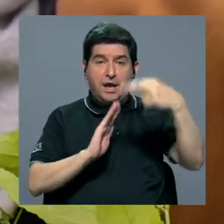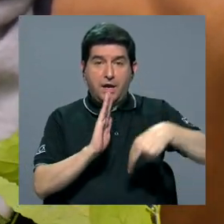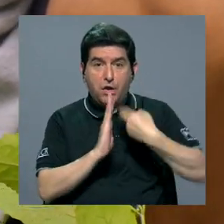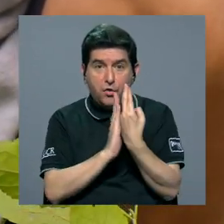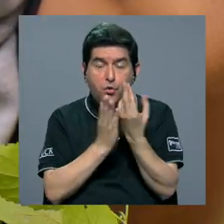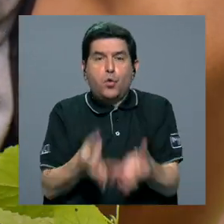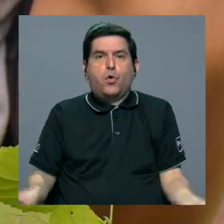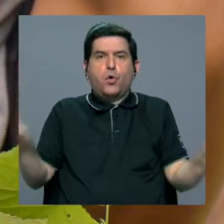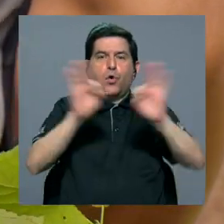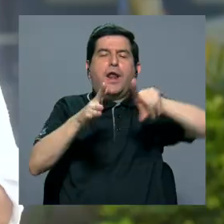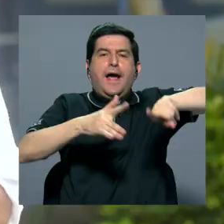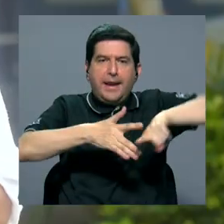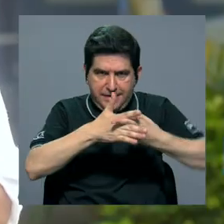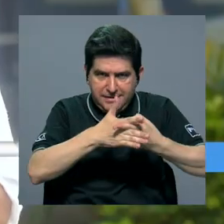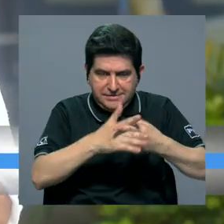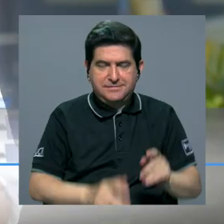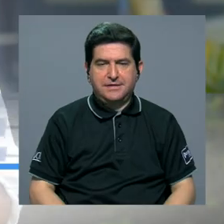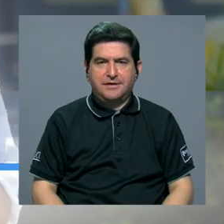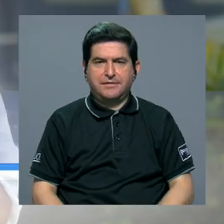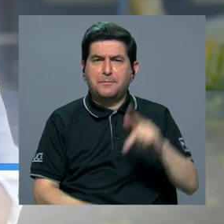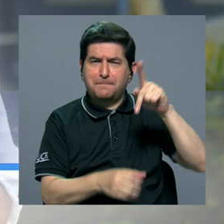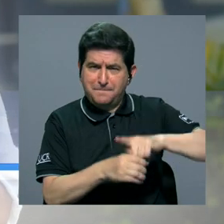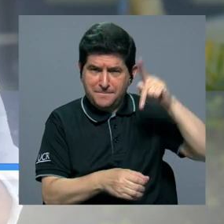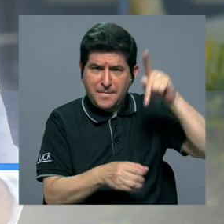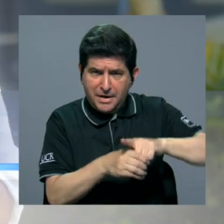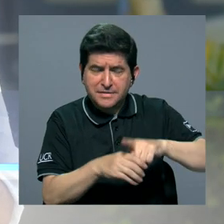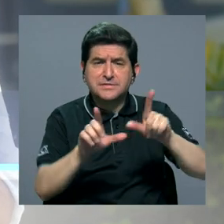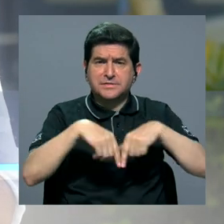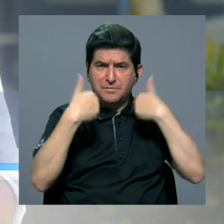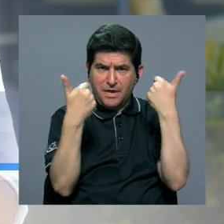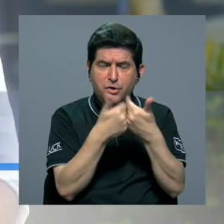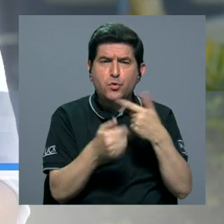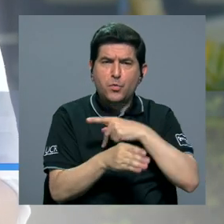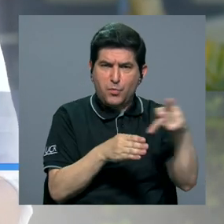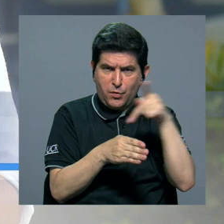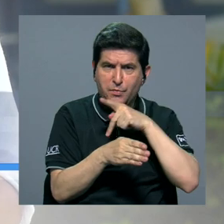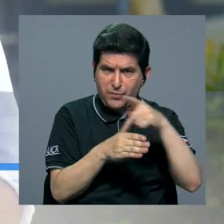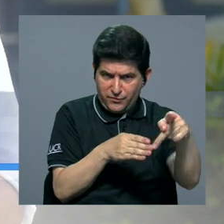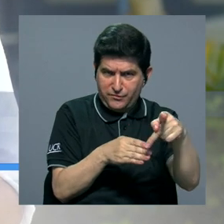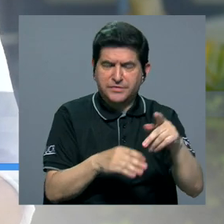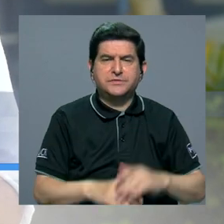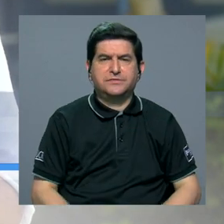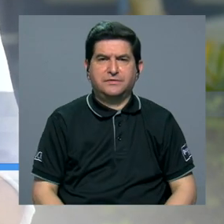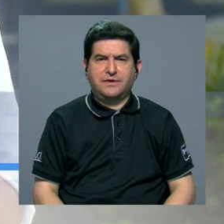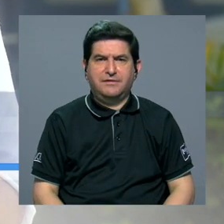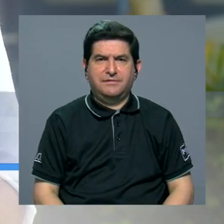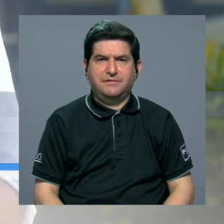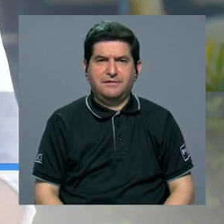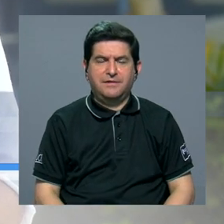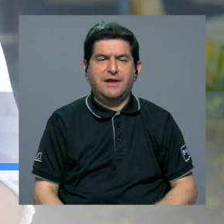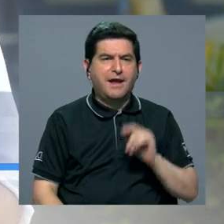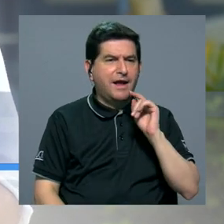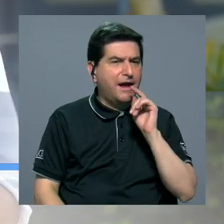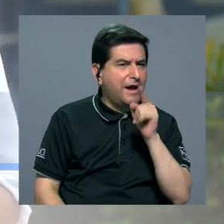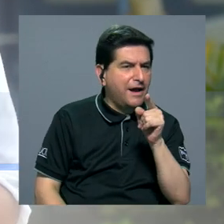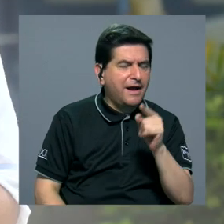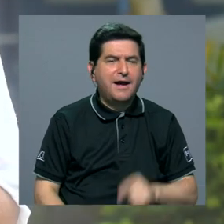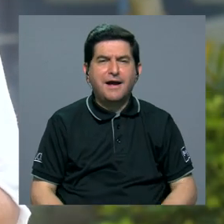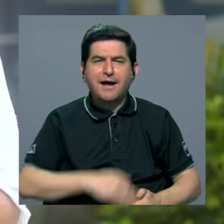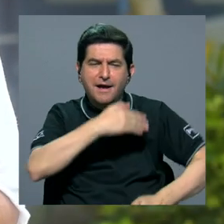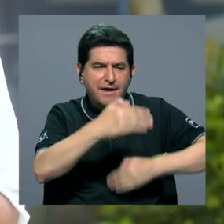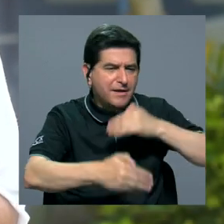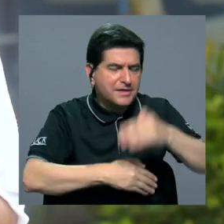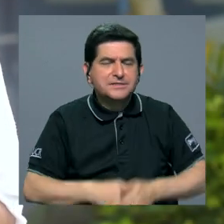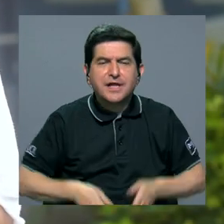preponderante desde el inicio porque fue parte del grupo de profesionales que gestaron la